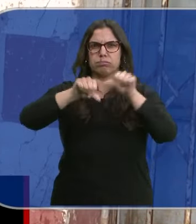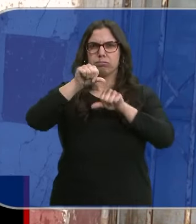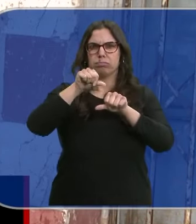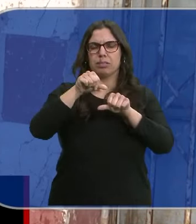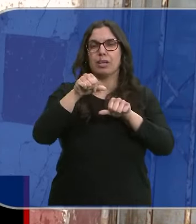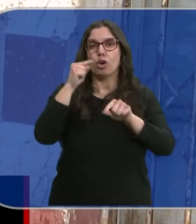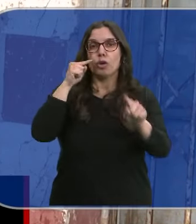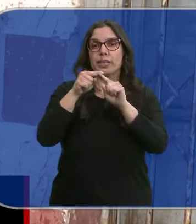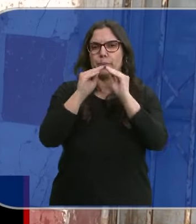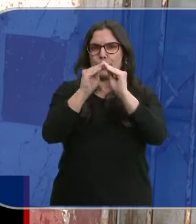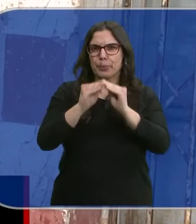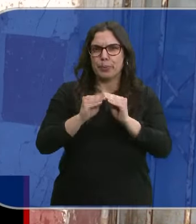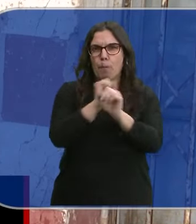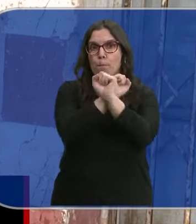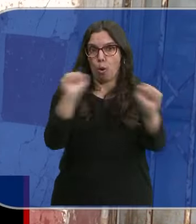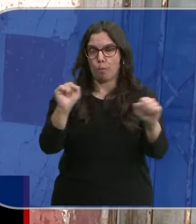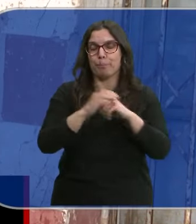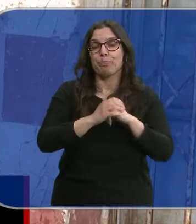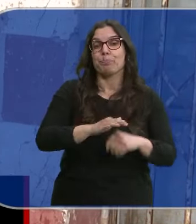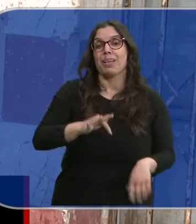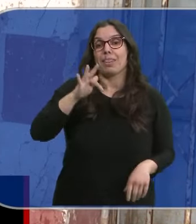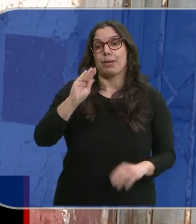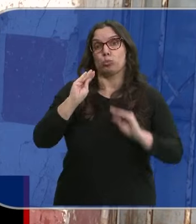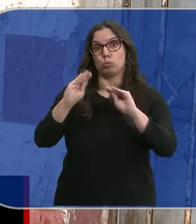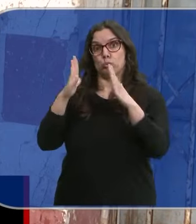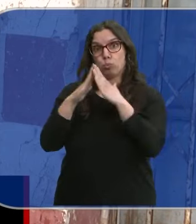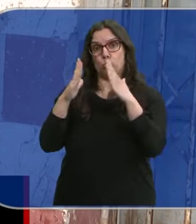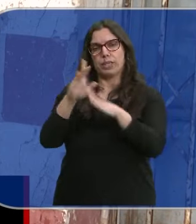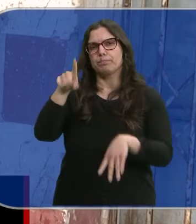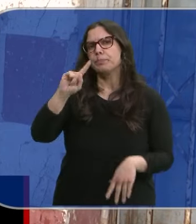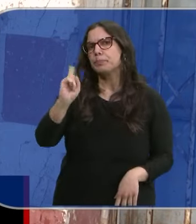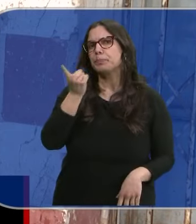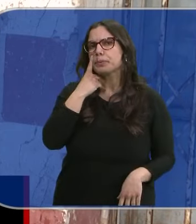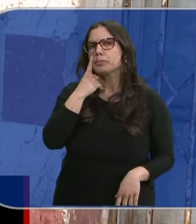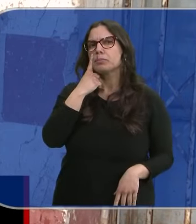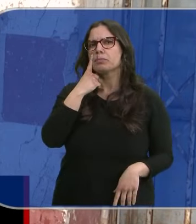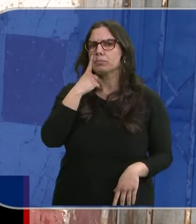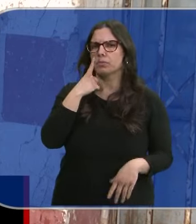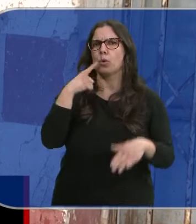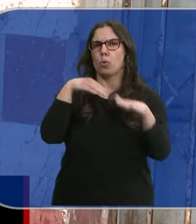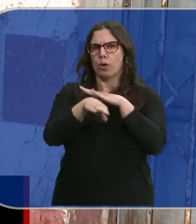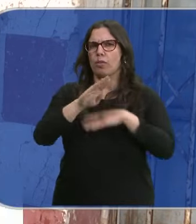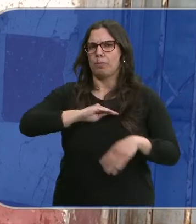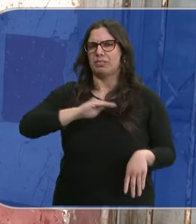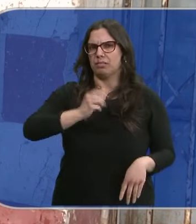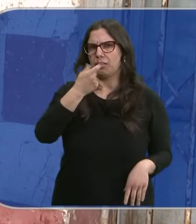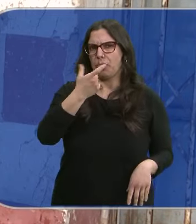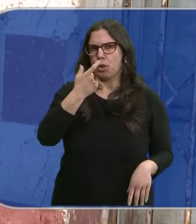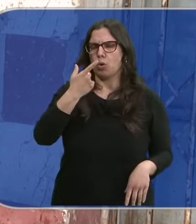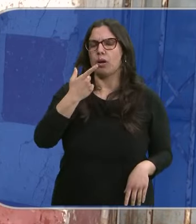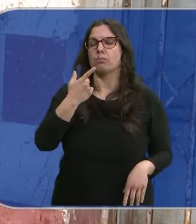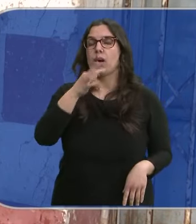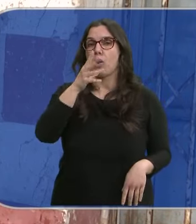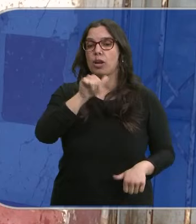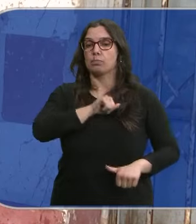elementos para fabricar explosivos. Además, en su casa encontraron un importante alijo de droga. Se está a la